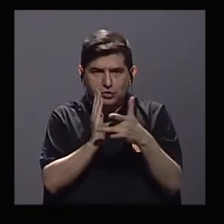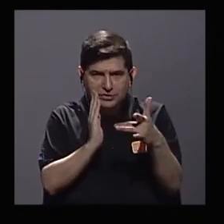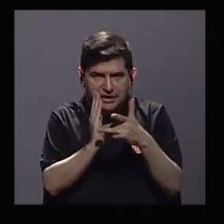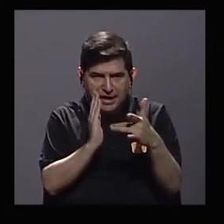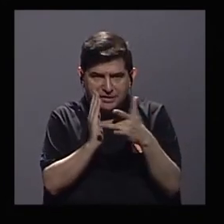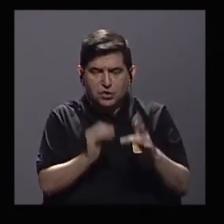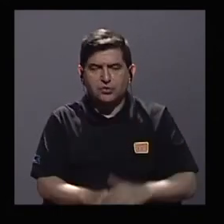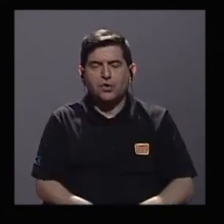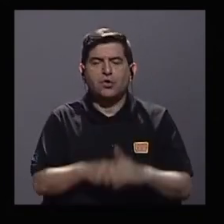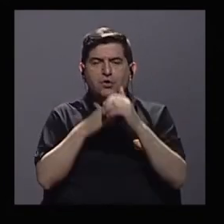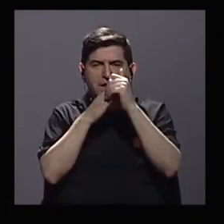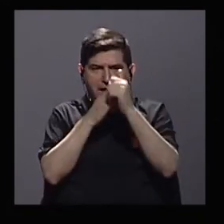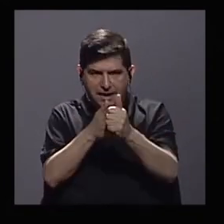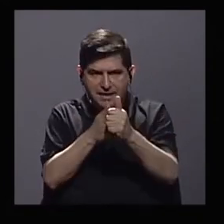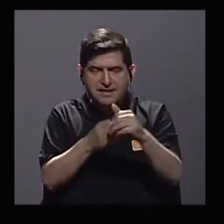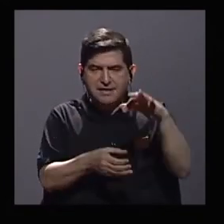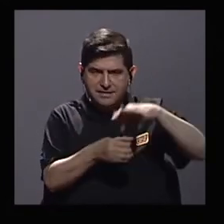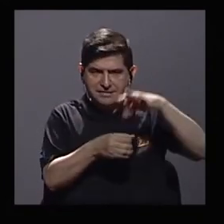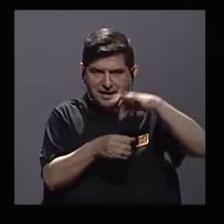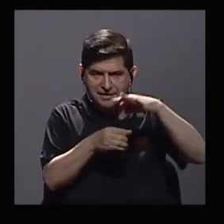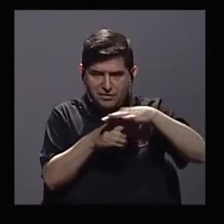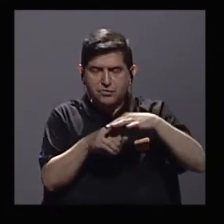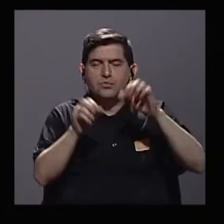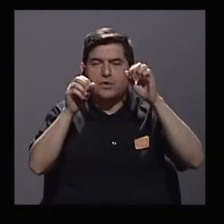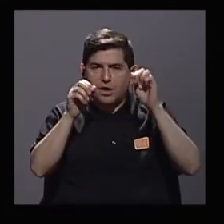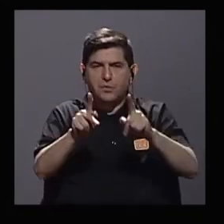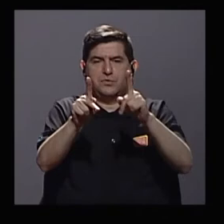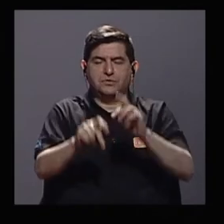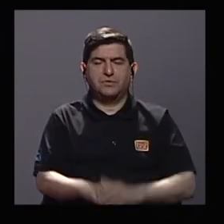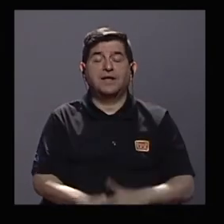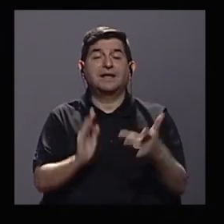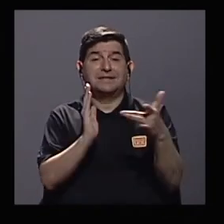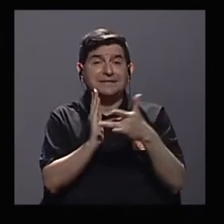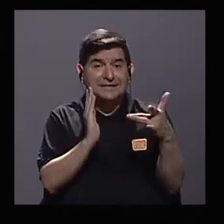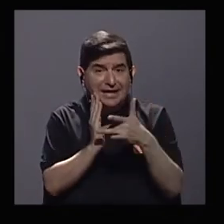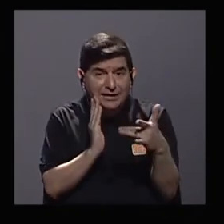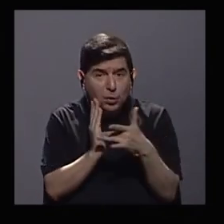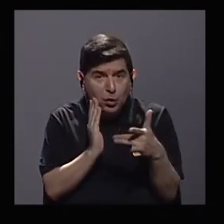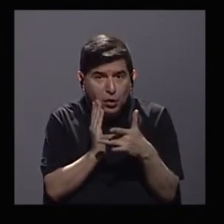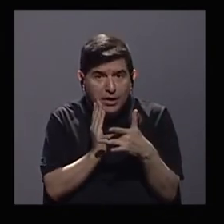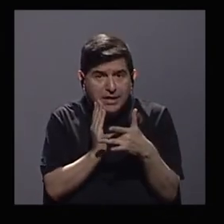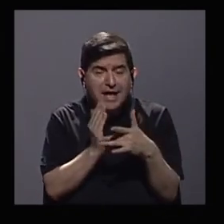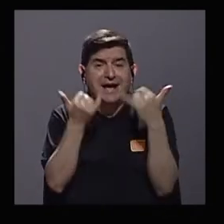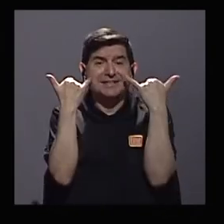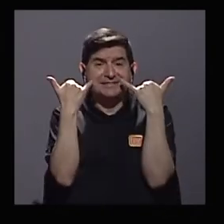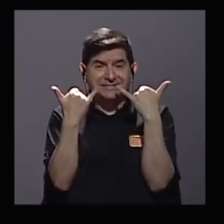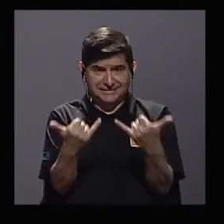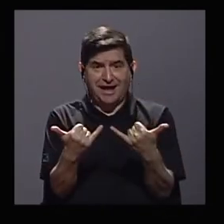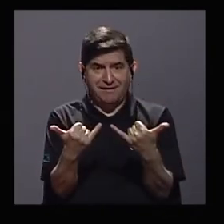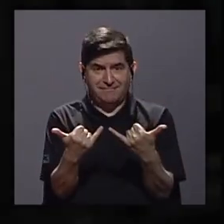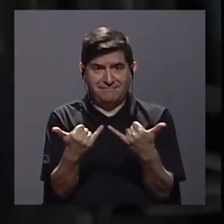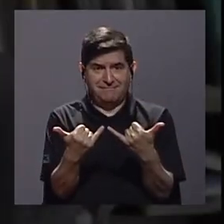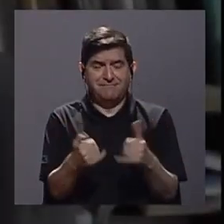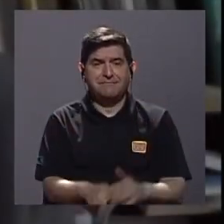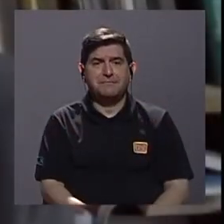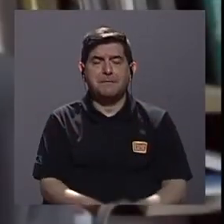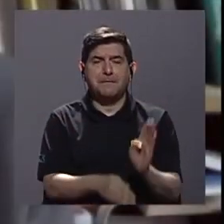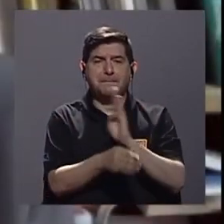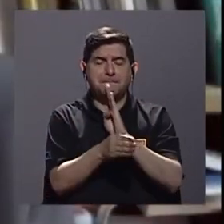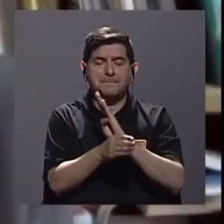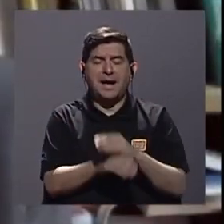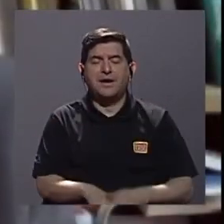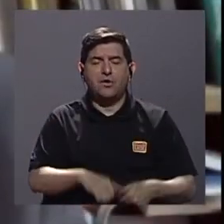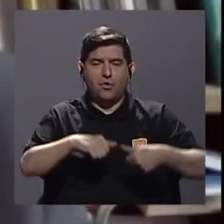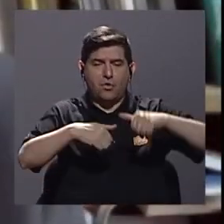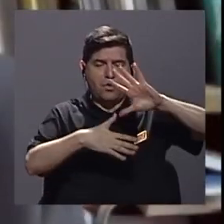de punta en la agricultura y esas tecnologías pues ya el Banco Interamericano